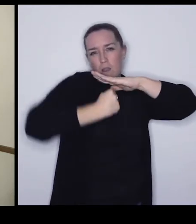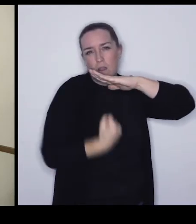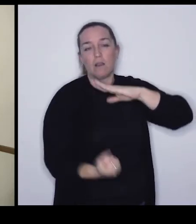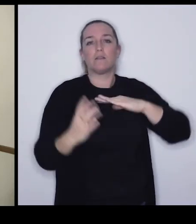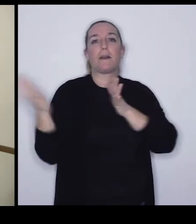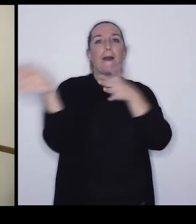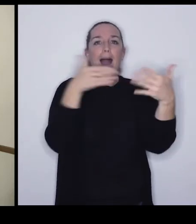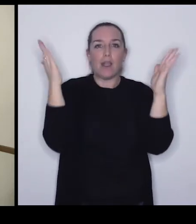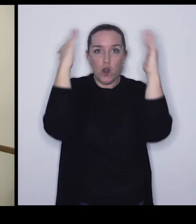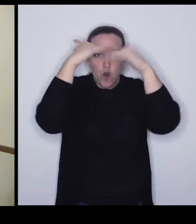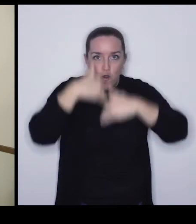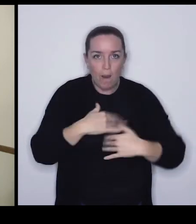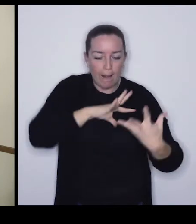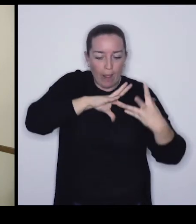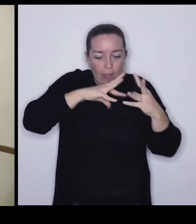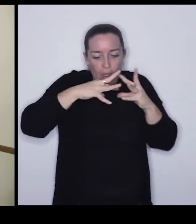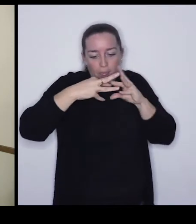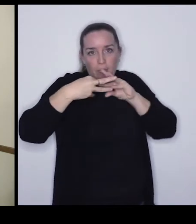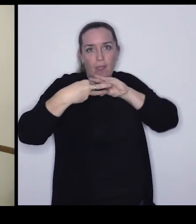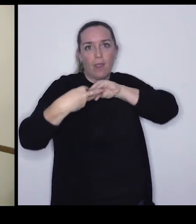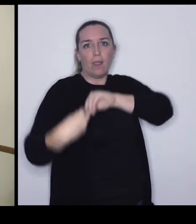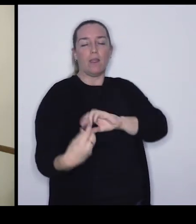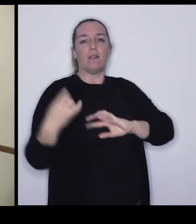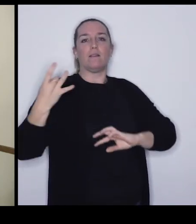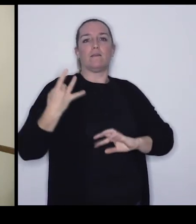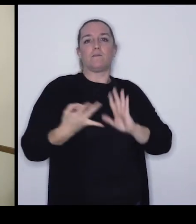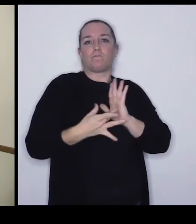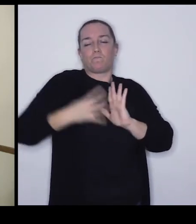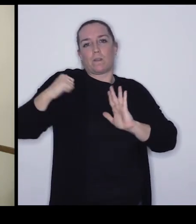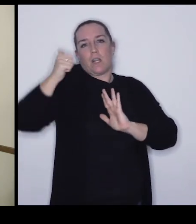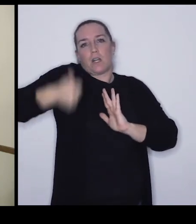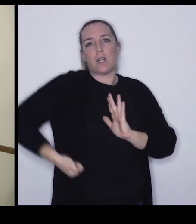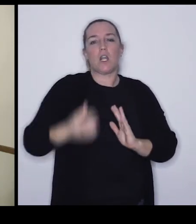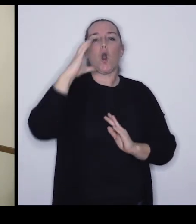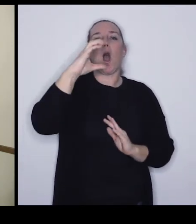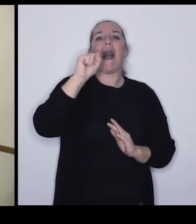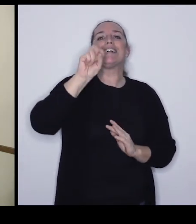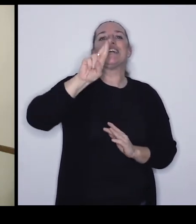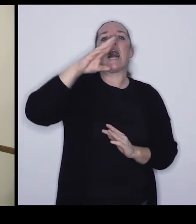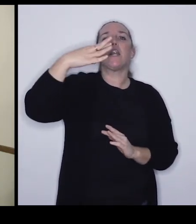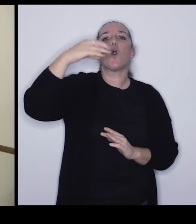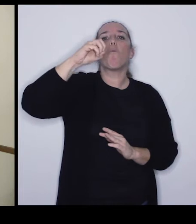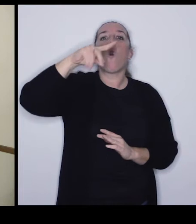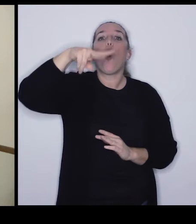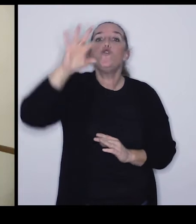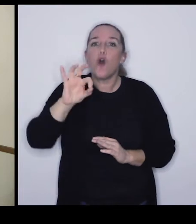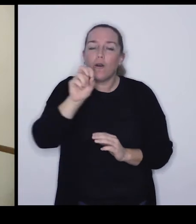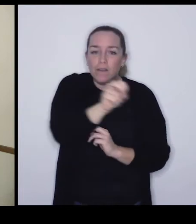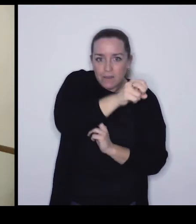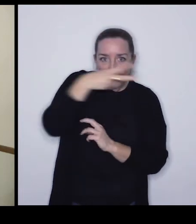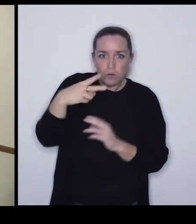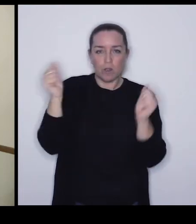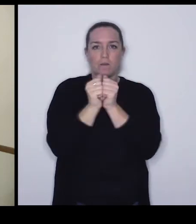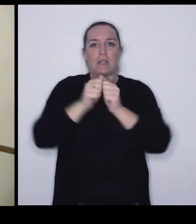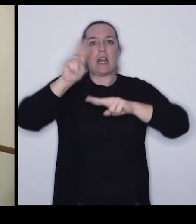la ausencia de oxígeno... ...experimentaron un enriquecimiento en carbono... ...y por eso lo utilizamos hoy como